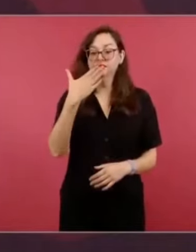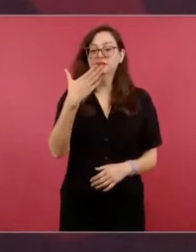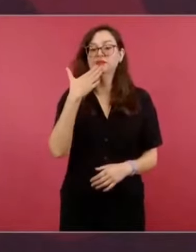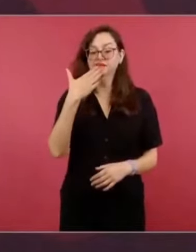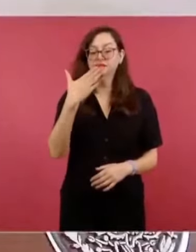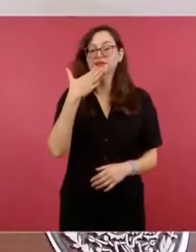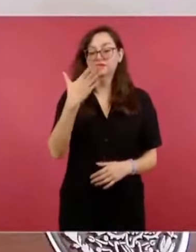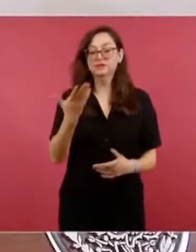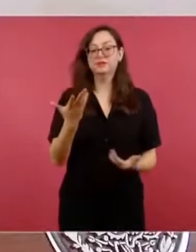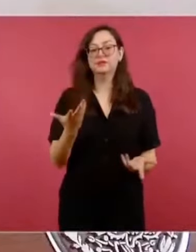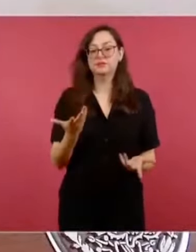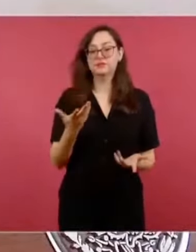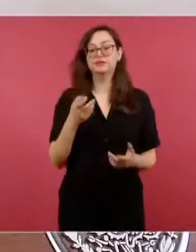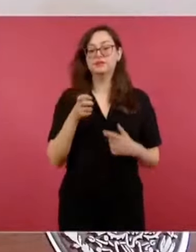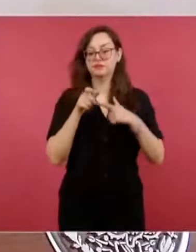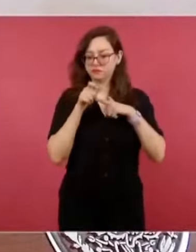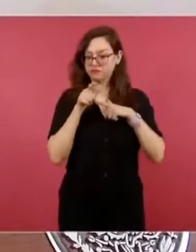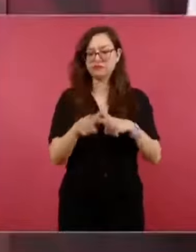Entonces, vamos a continuar.